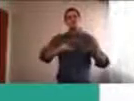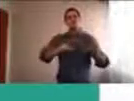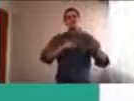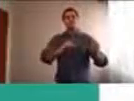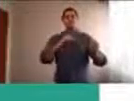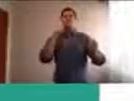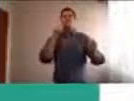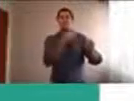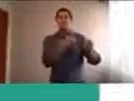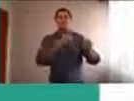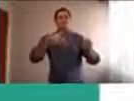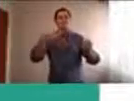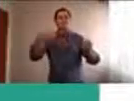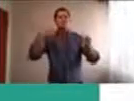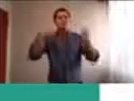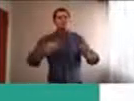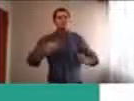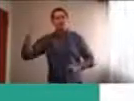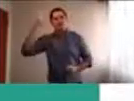que tiene que tener.